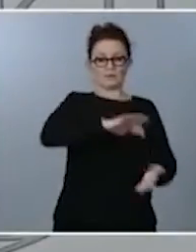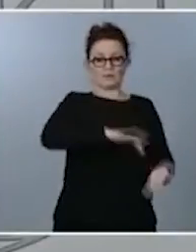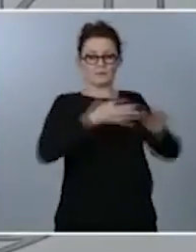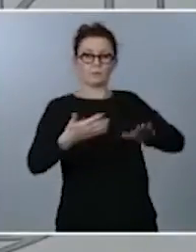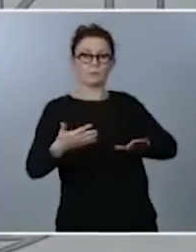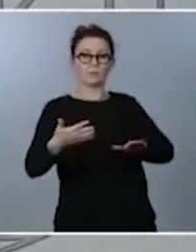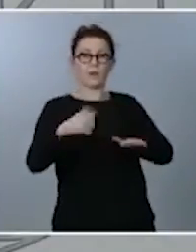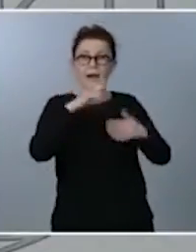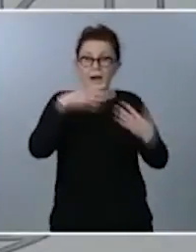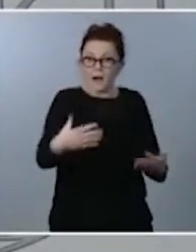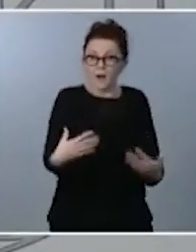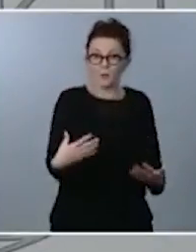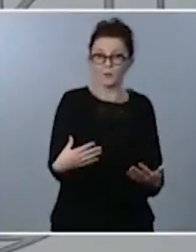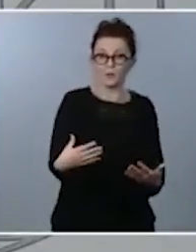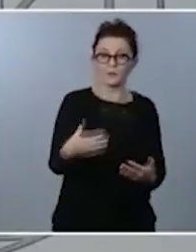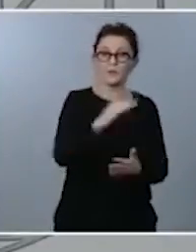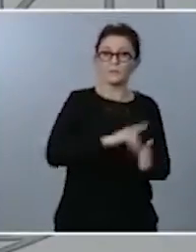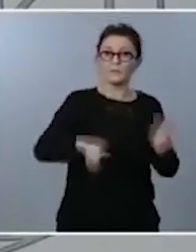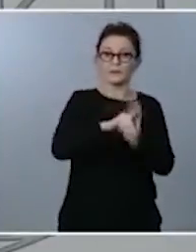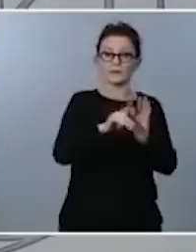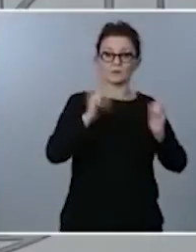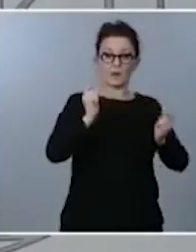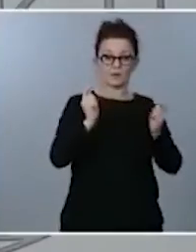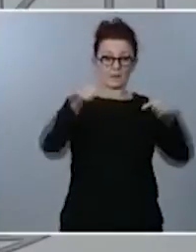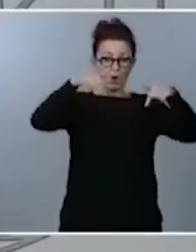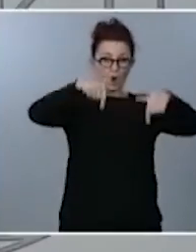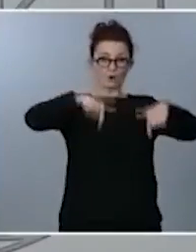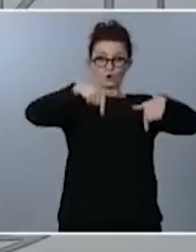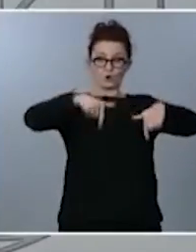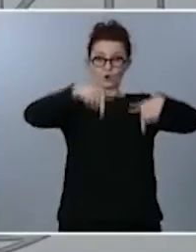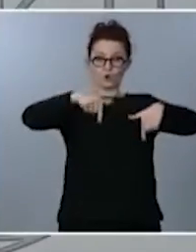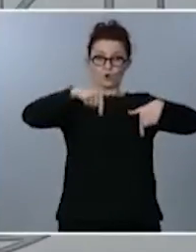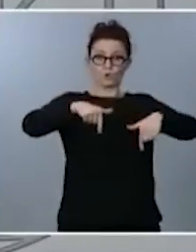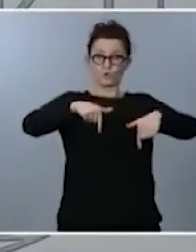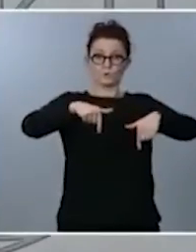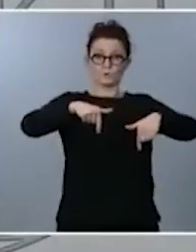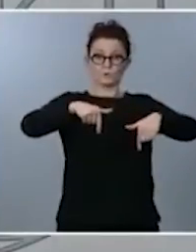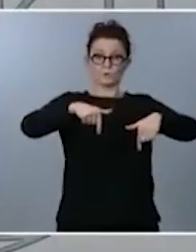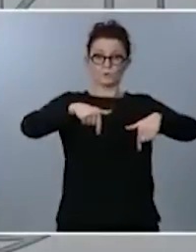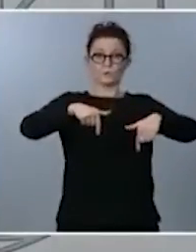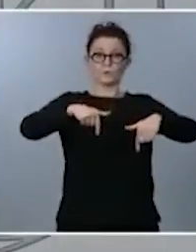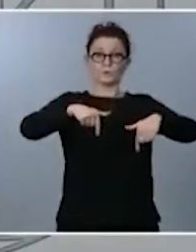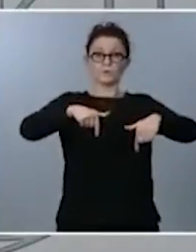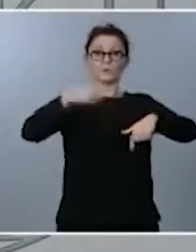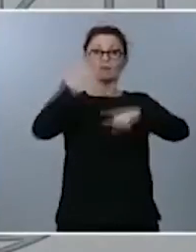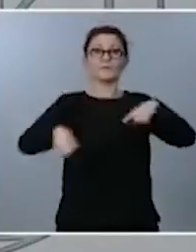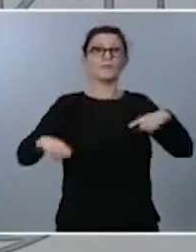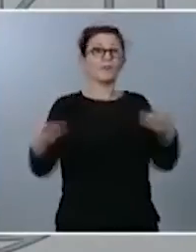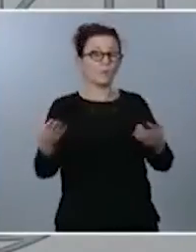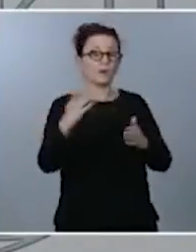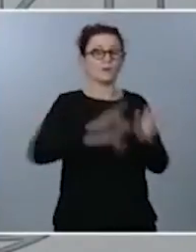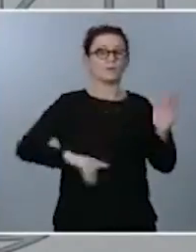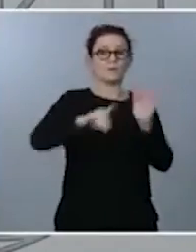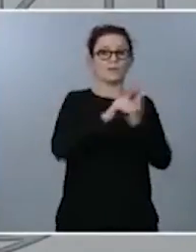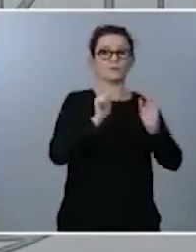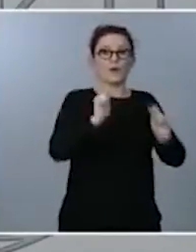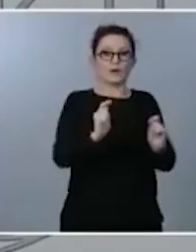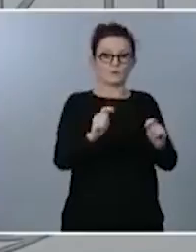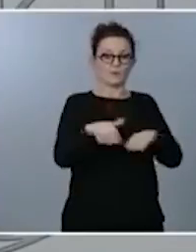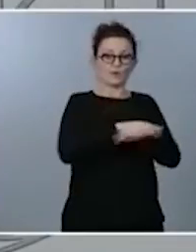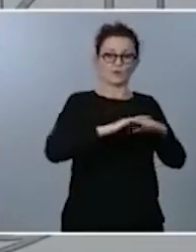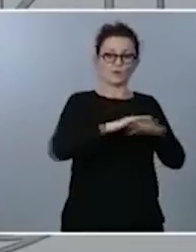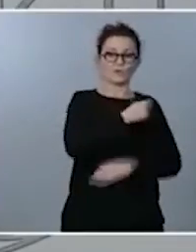actualmente con el decreto de alarma de hoy que estamos viviendo es que en el decreto de alarma sí el gobierno de España dictó una